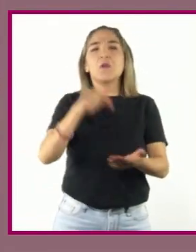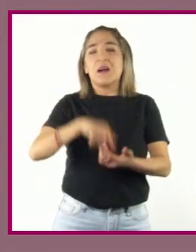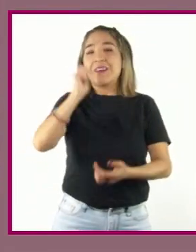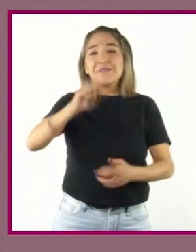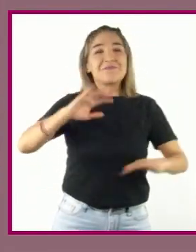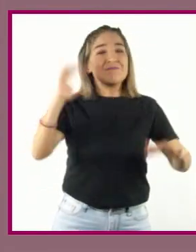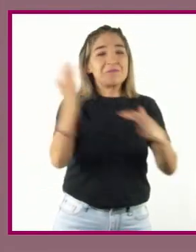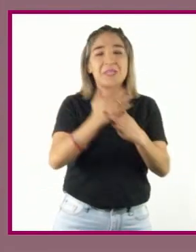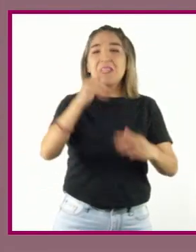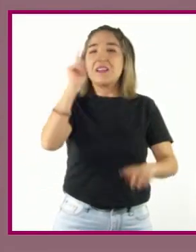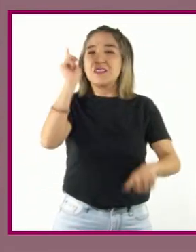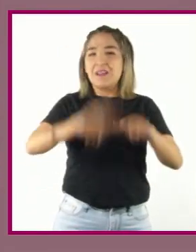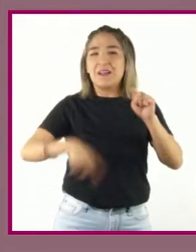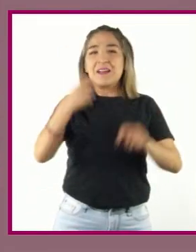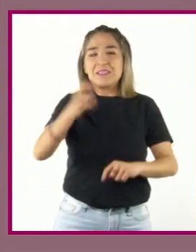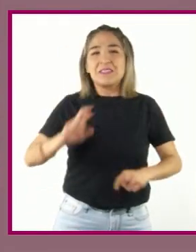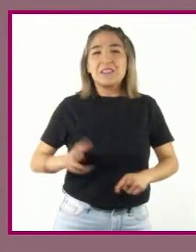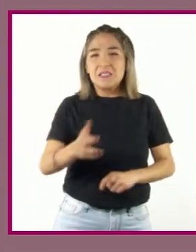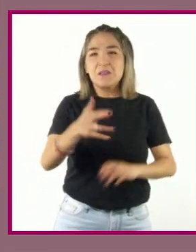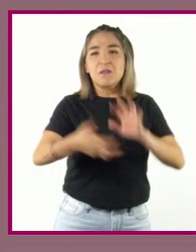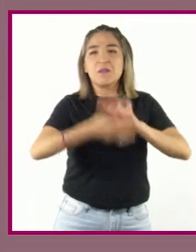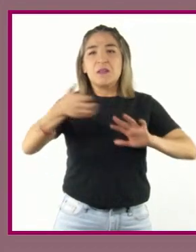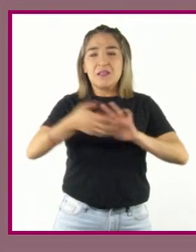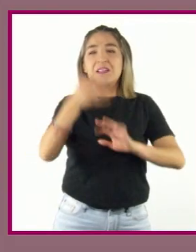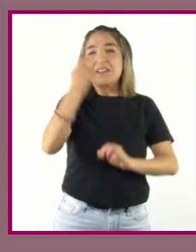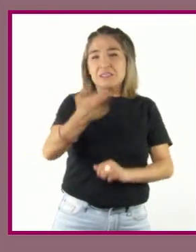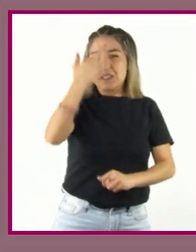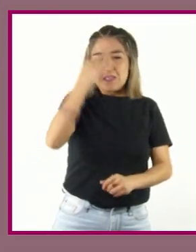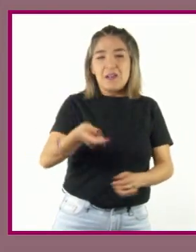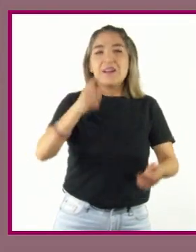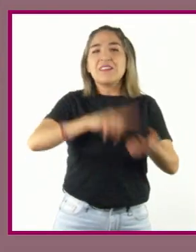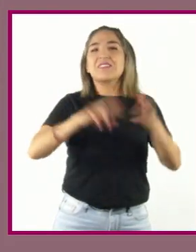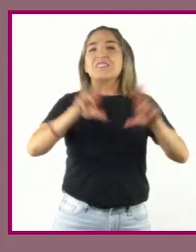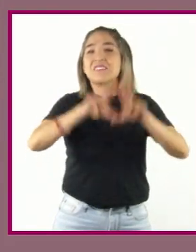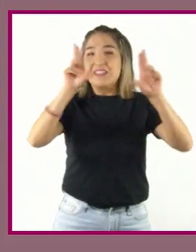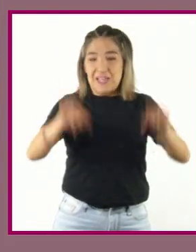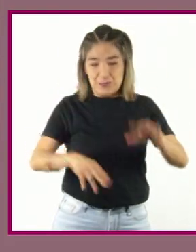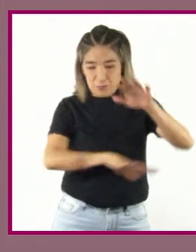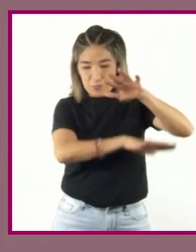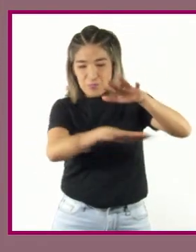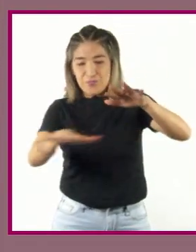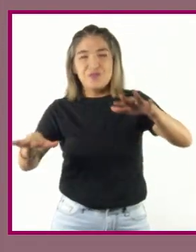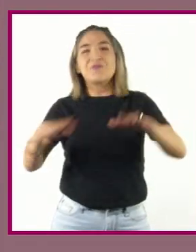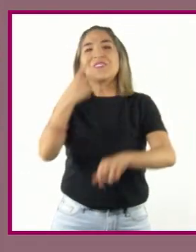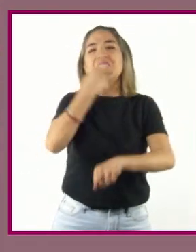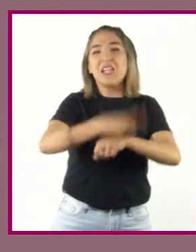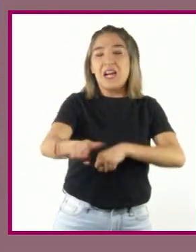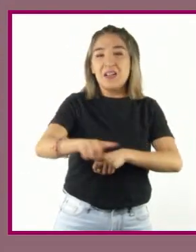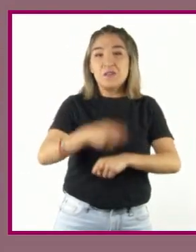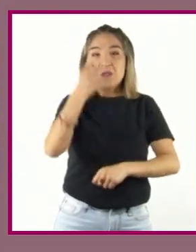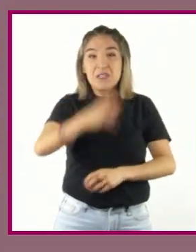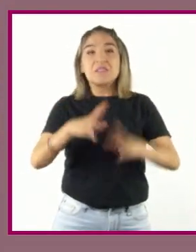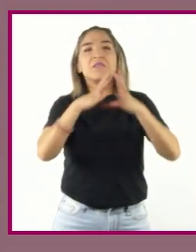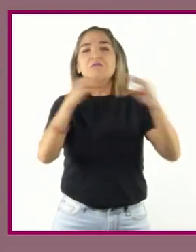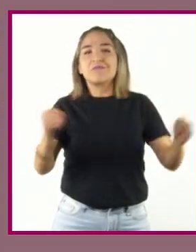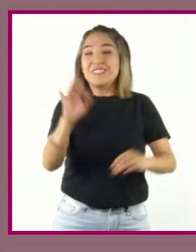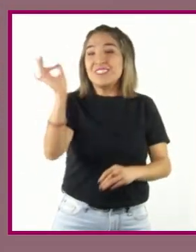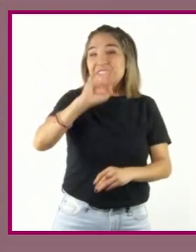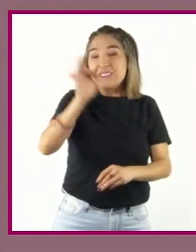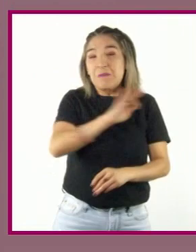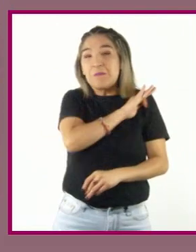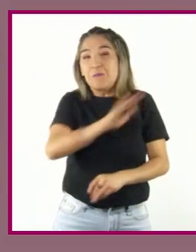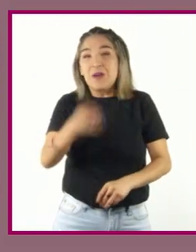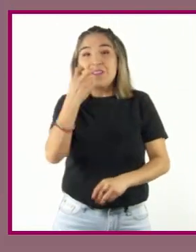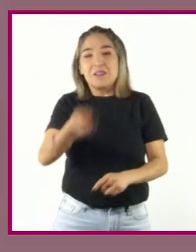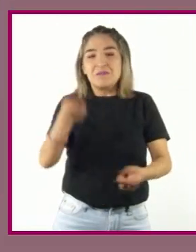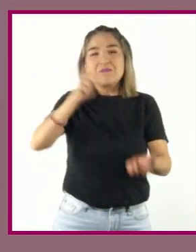mitad del agua subterránea, por lo cual se está dañando la capa de hielo bajo el suelo. Al desaparecer, ésta podría permitir